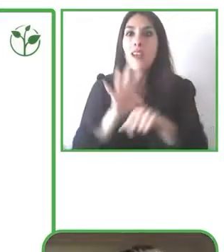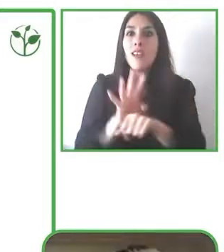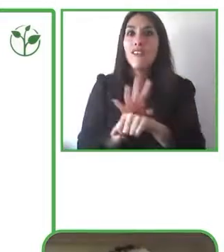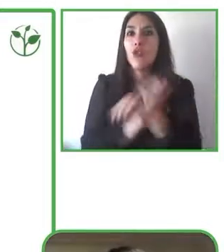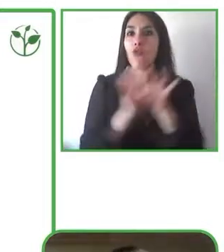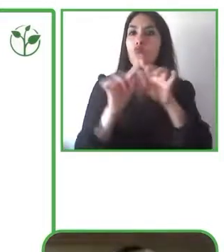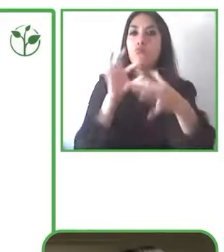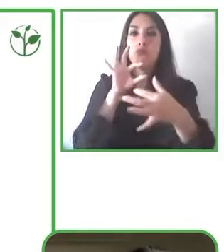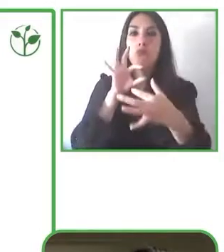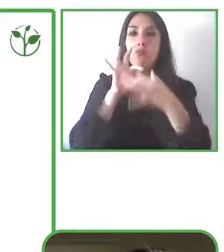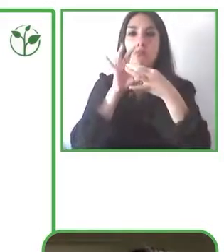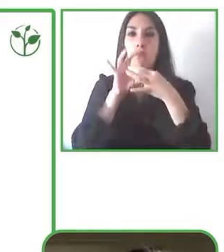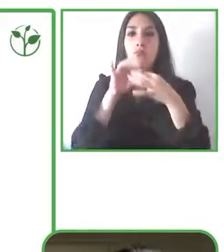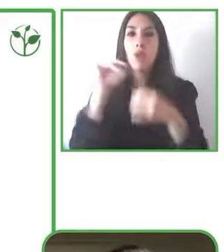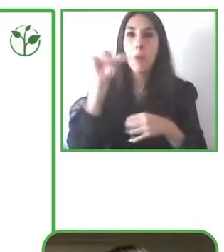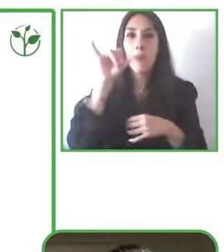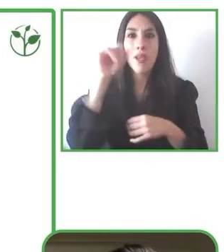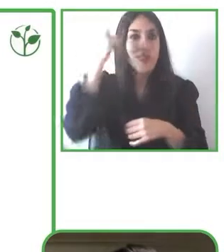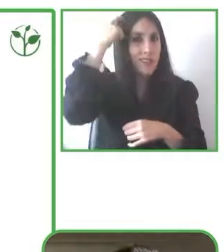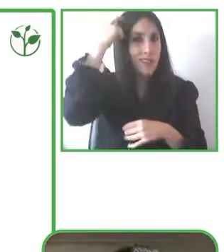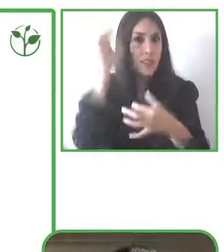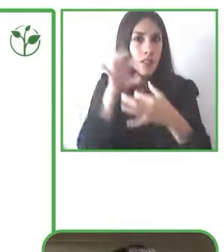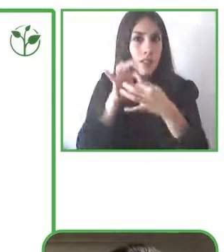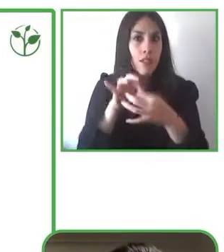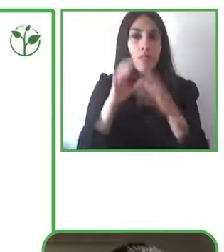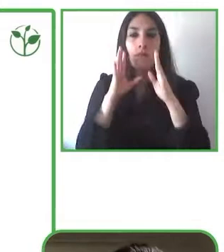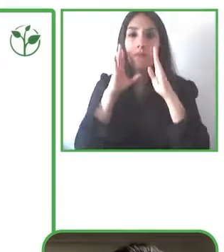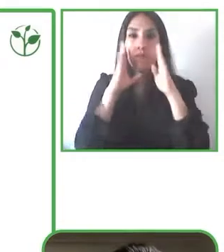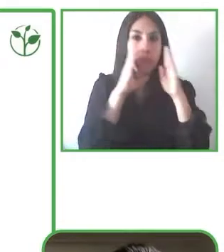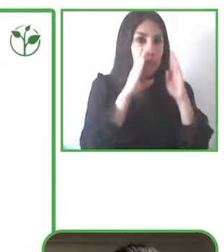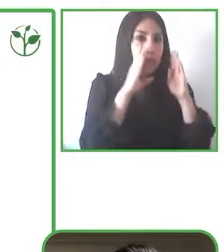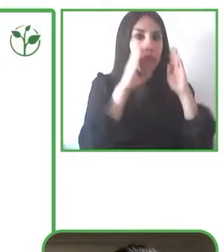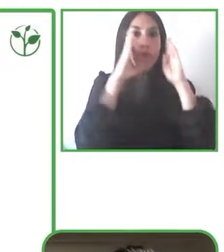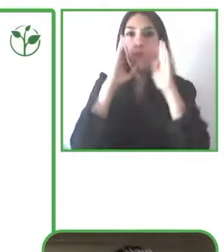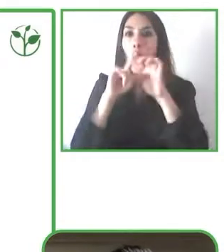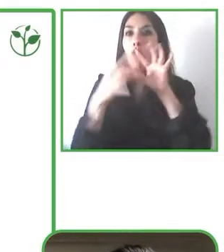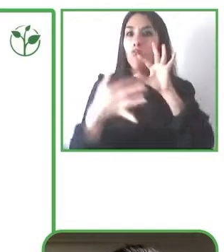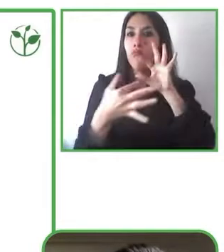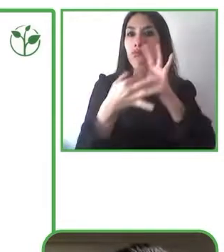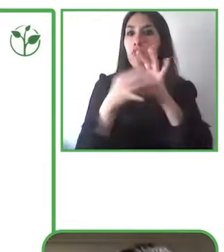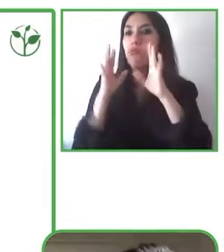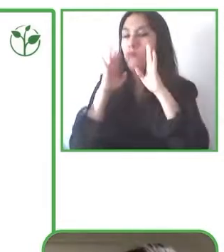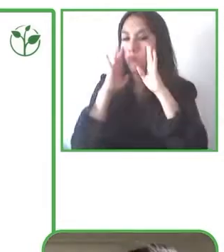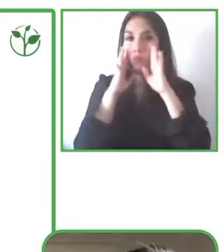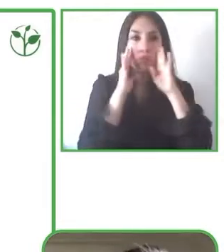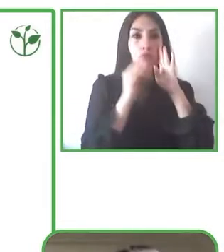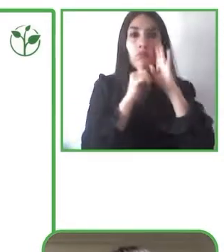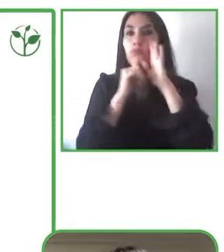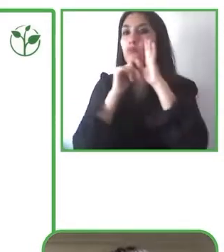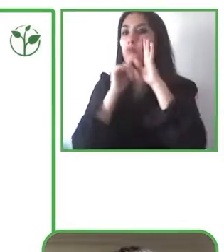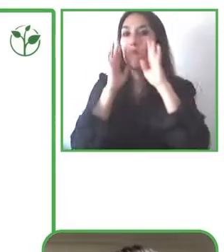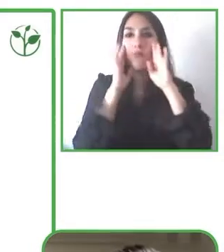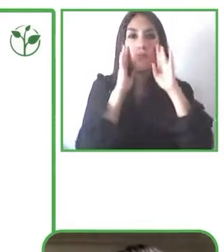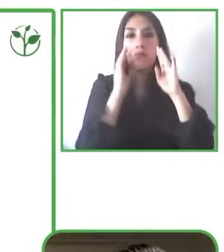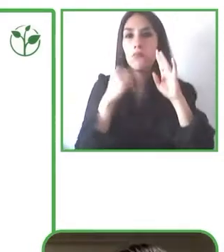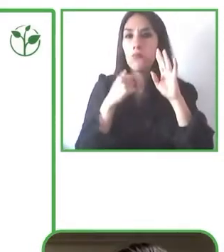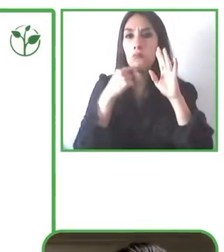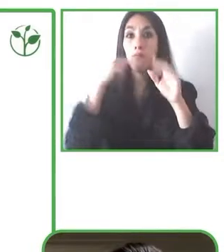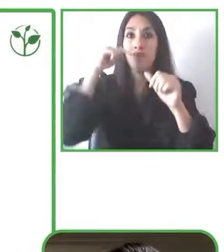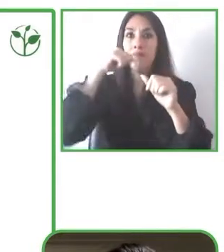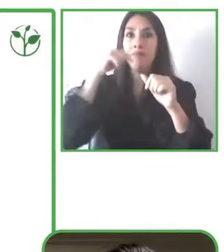que utilizamos cuando tenemos la barbilla y cuando colocamos los botones que se mueven al mover la cabeza. Utilizamos esos mismos